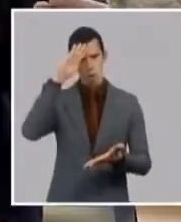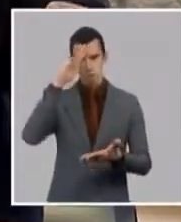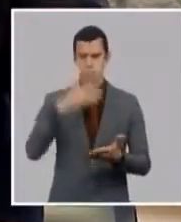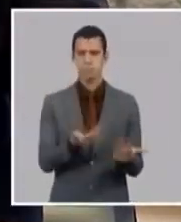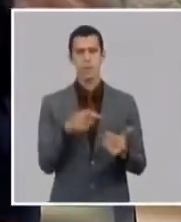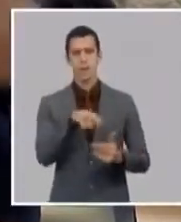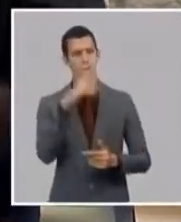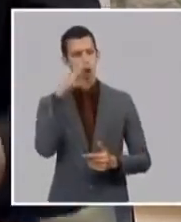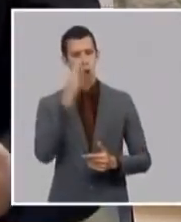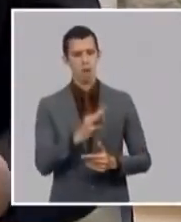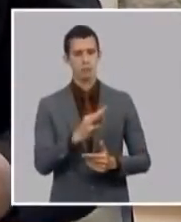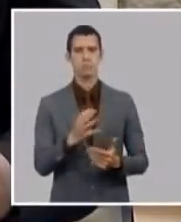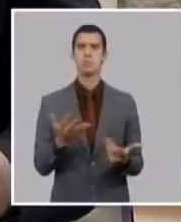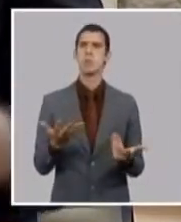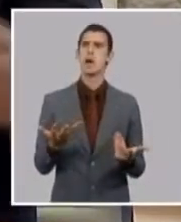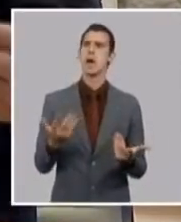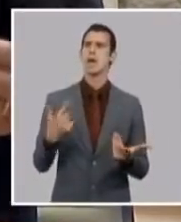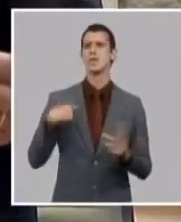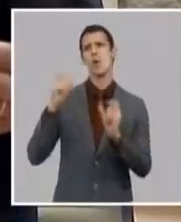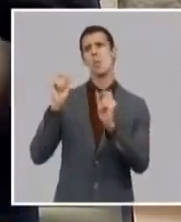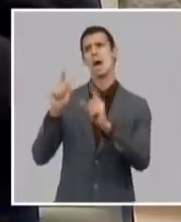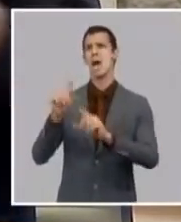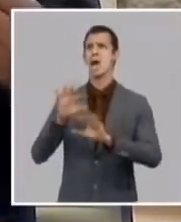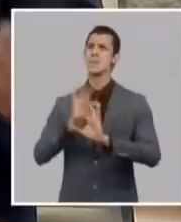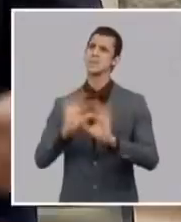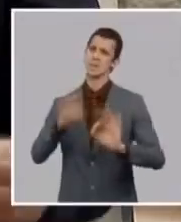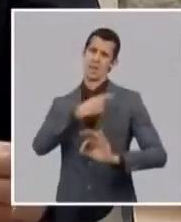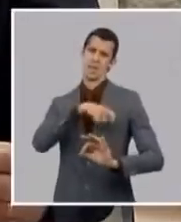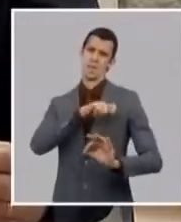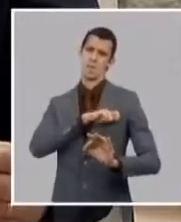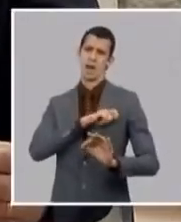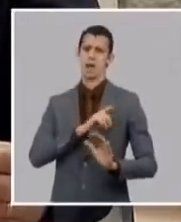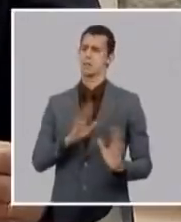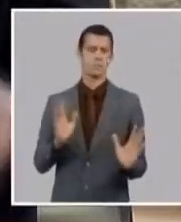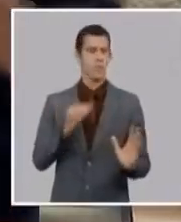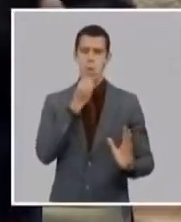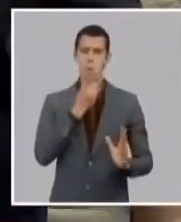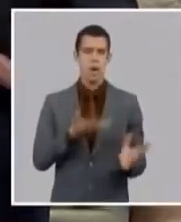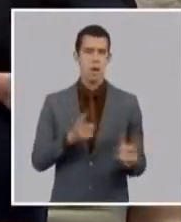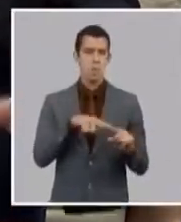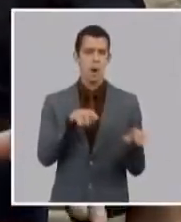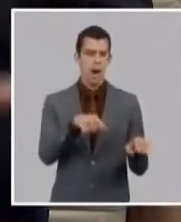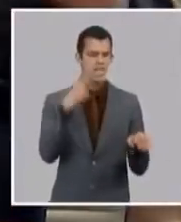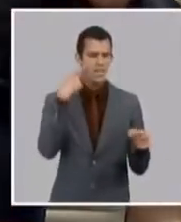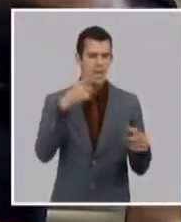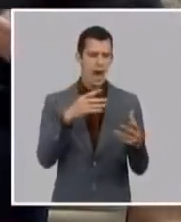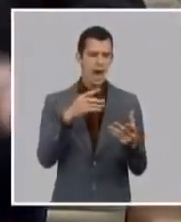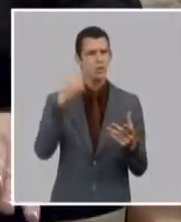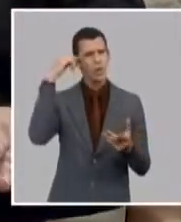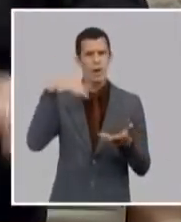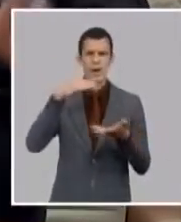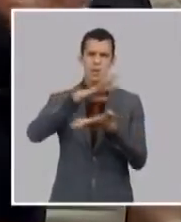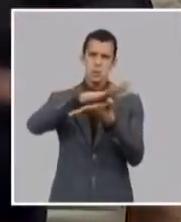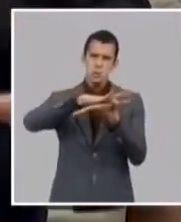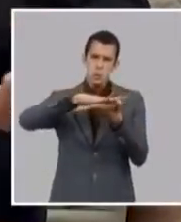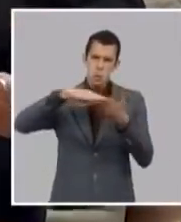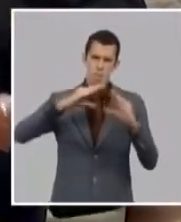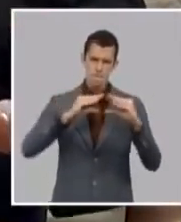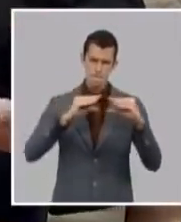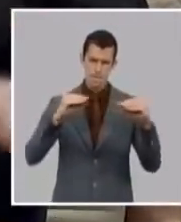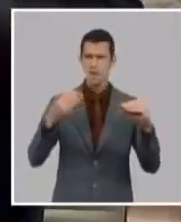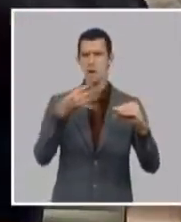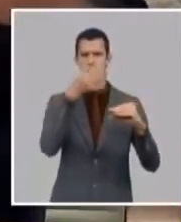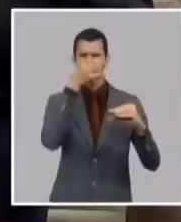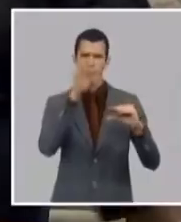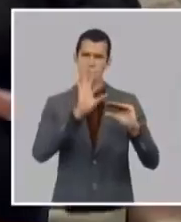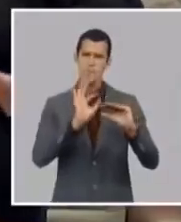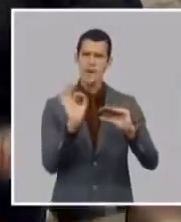todos esos embutidos usted los puede traer pero tiene que medir empacado al vacío pero si usted quiere traer una maleta llena de chorizos